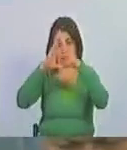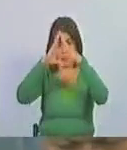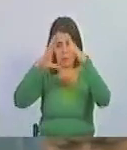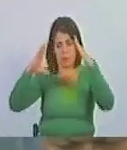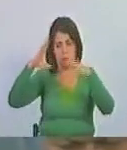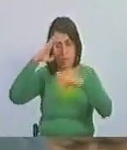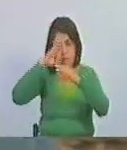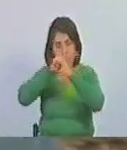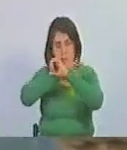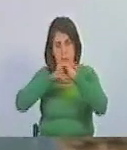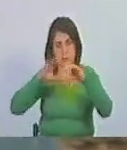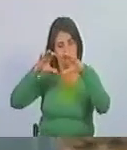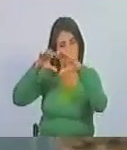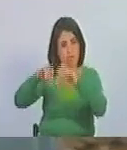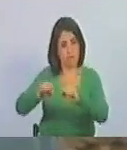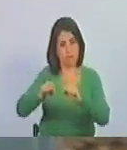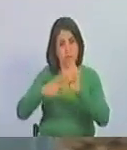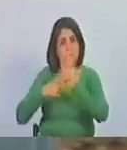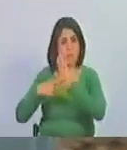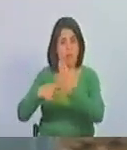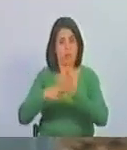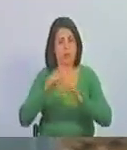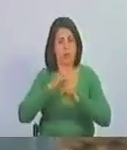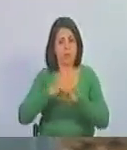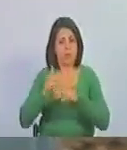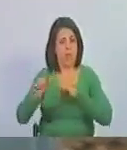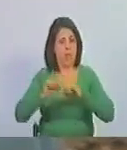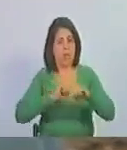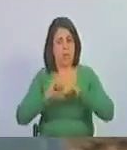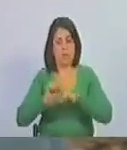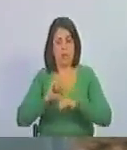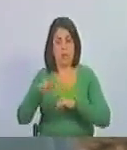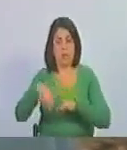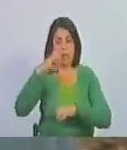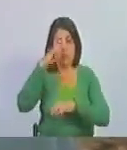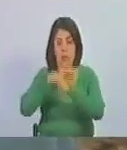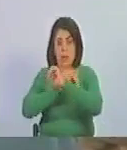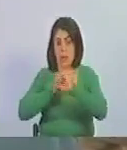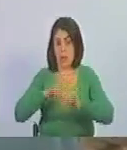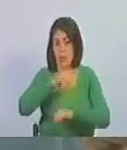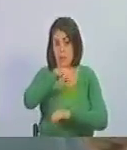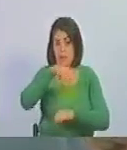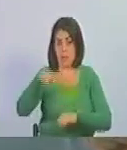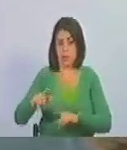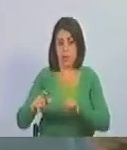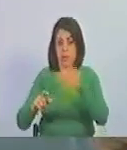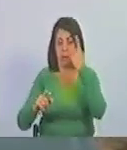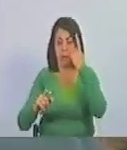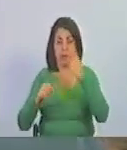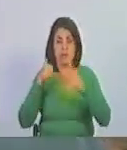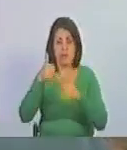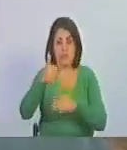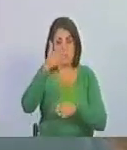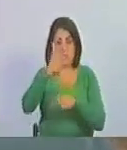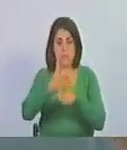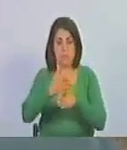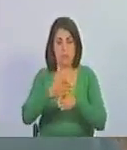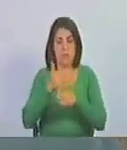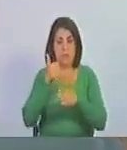lo podemos referir como una de las acciones cívico-militares de la primera mitad del siglo XX